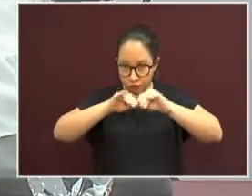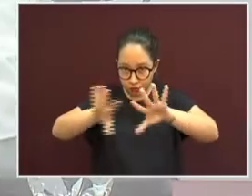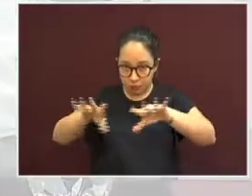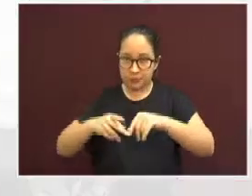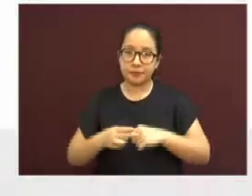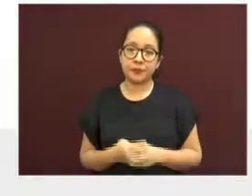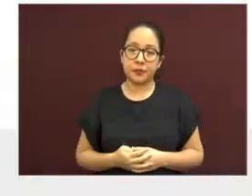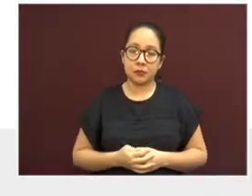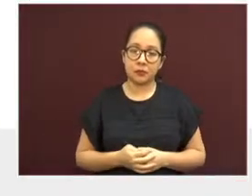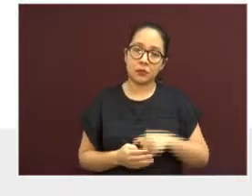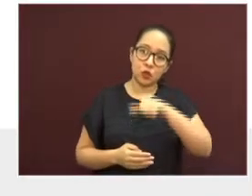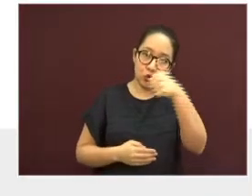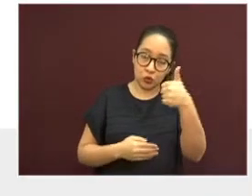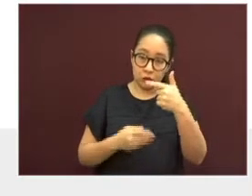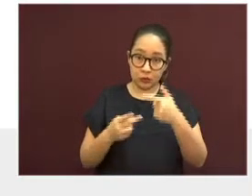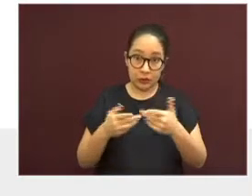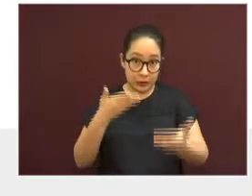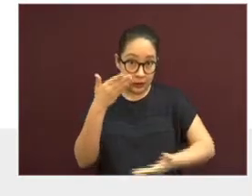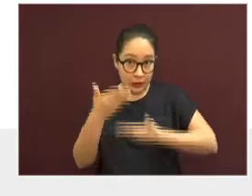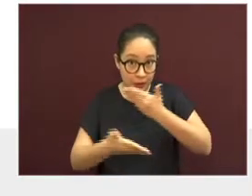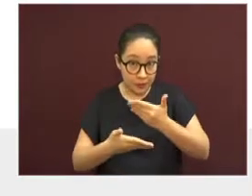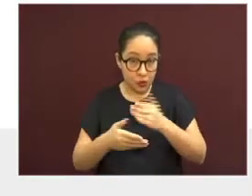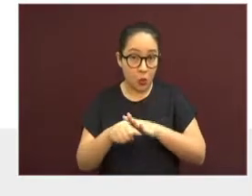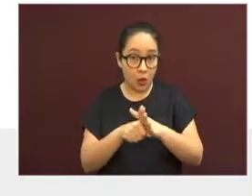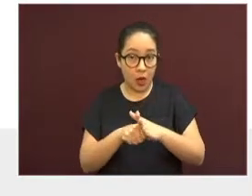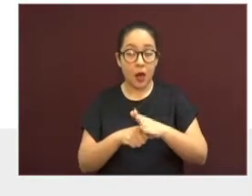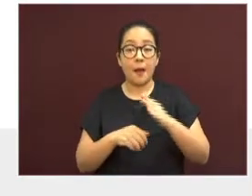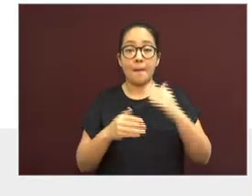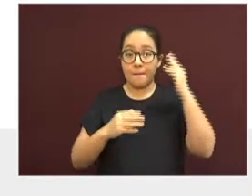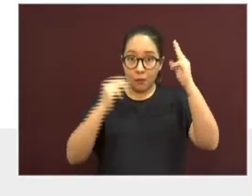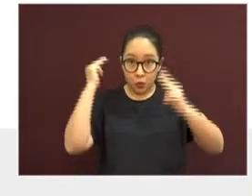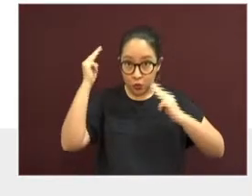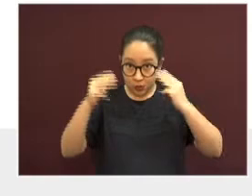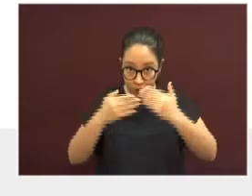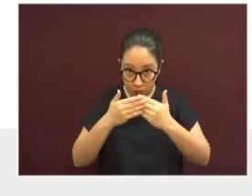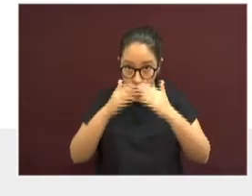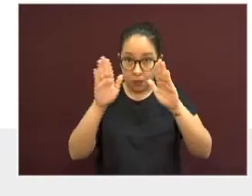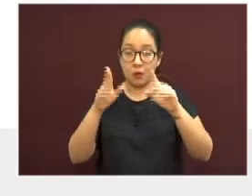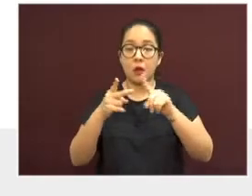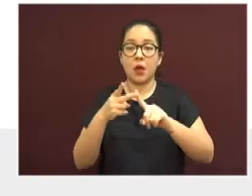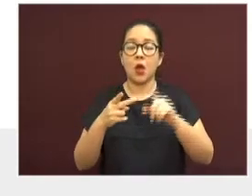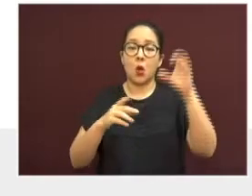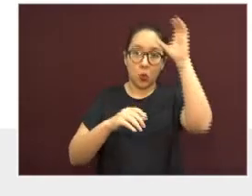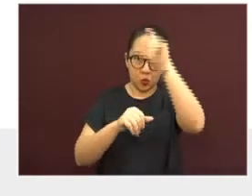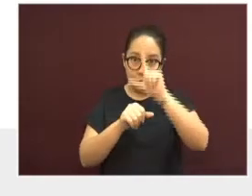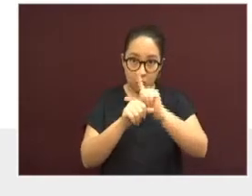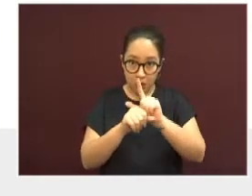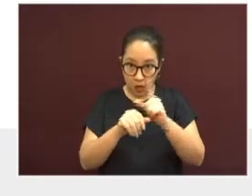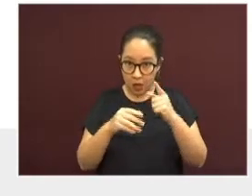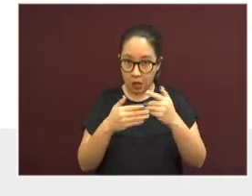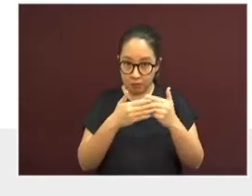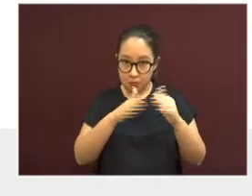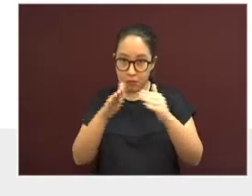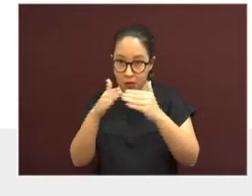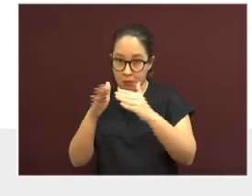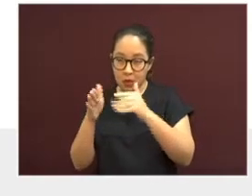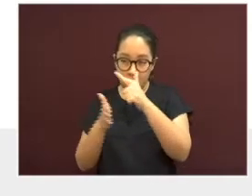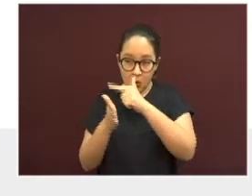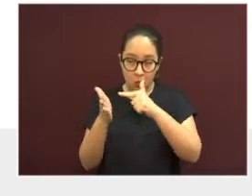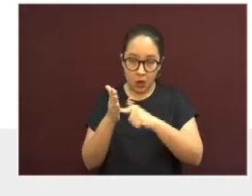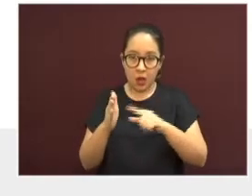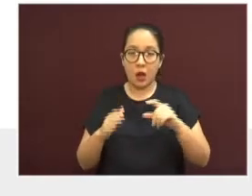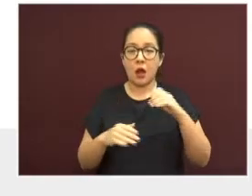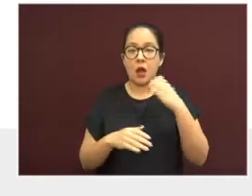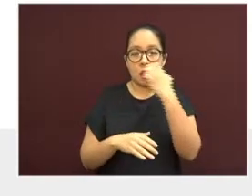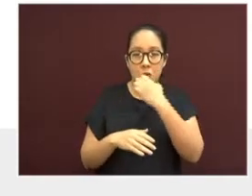Entre los servicios se encuentran la apertura de museos, de centros culturales y academias de arte, hoteles,